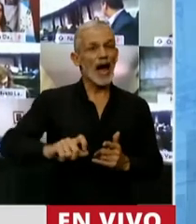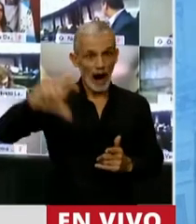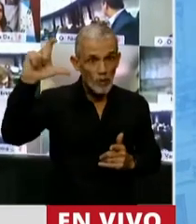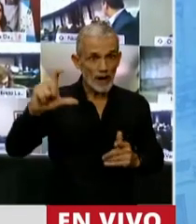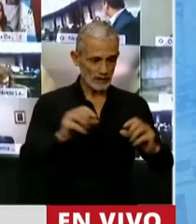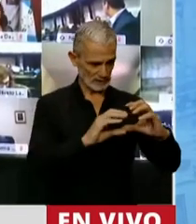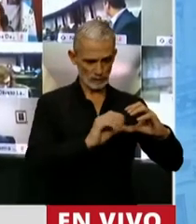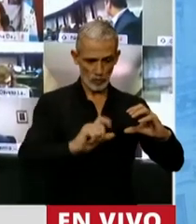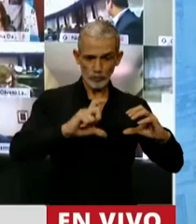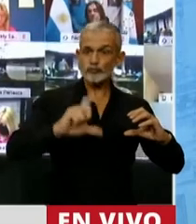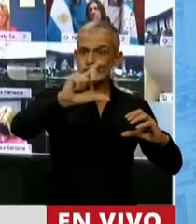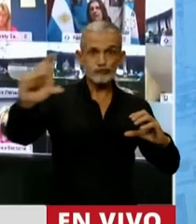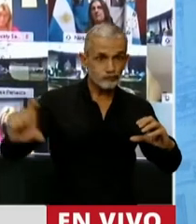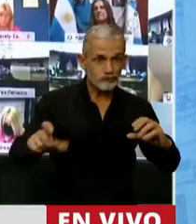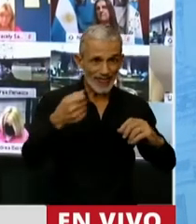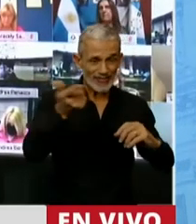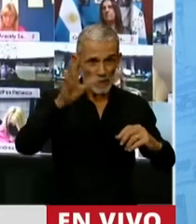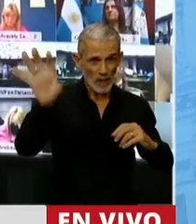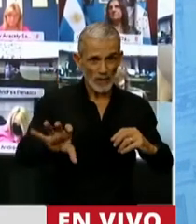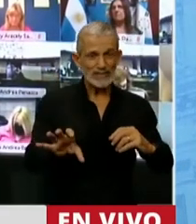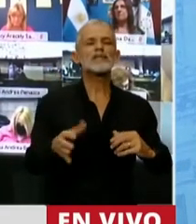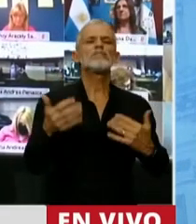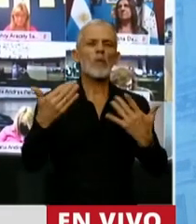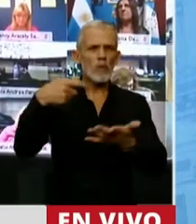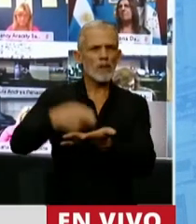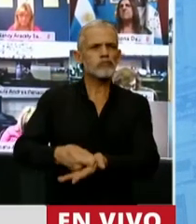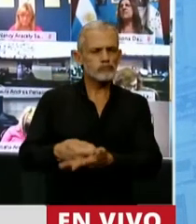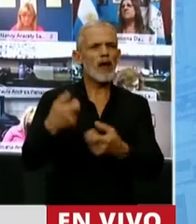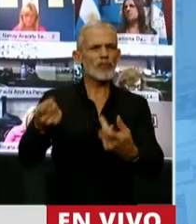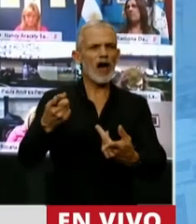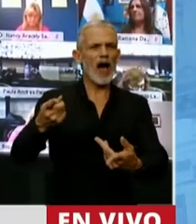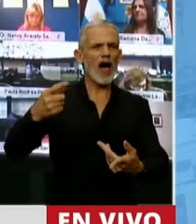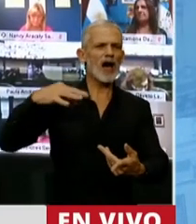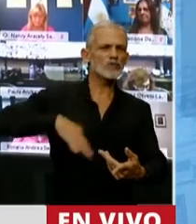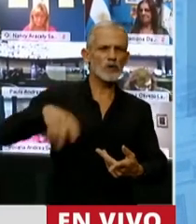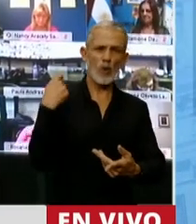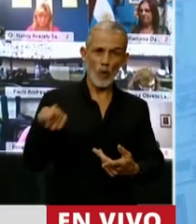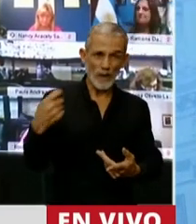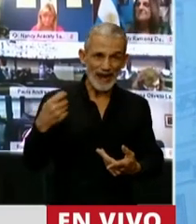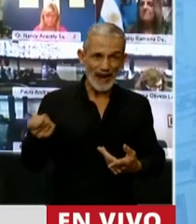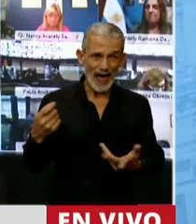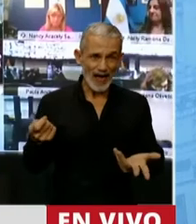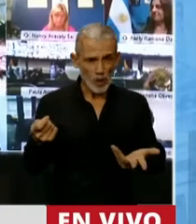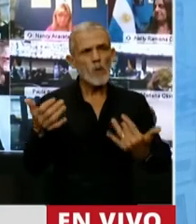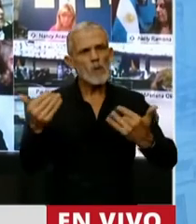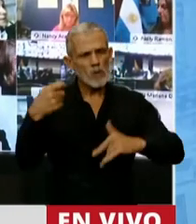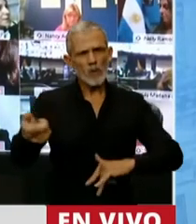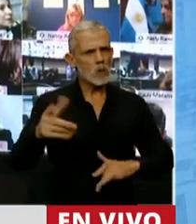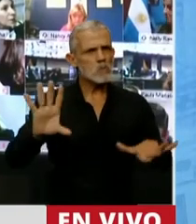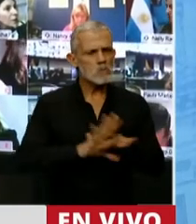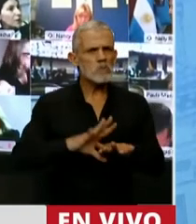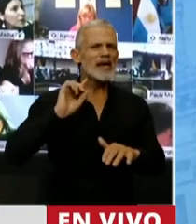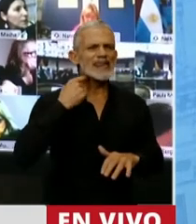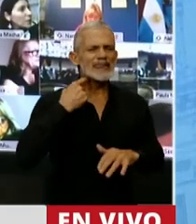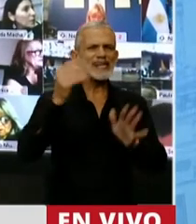esos montos se podría garantizar de esa forma el pago en tiempo y forma de las jubilaciones de las